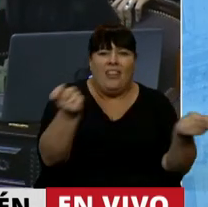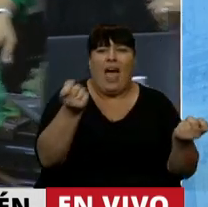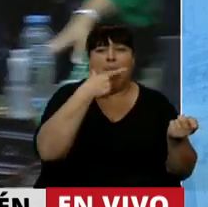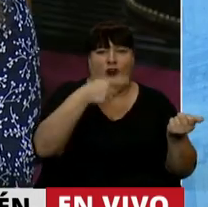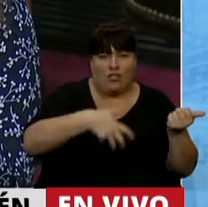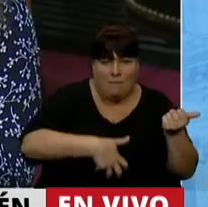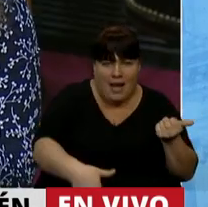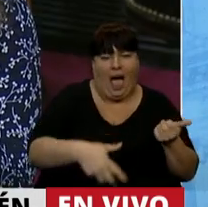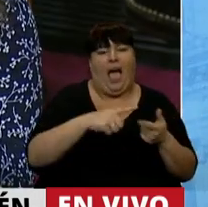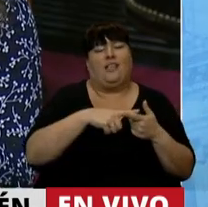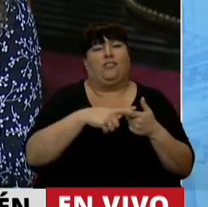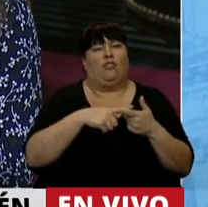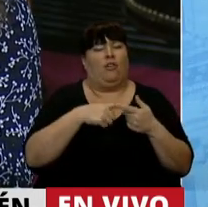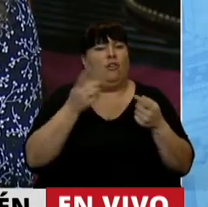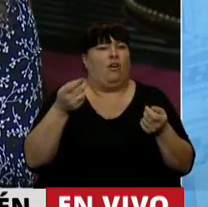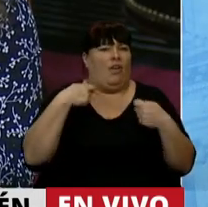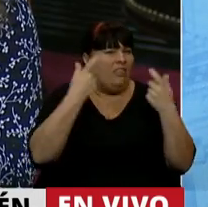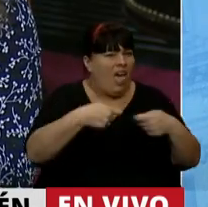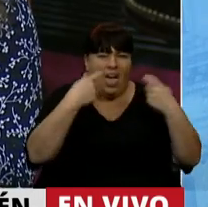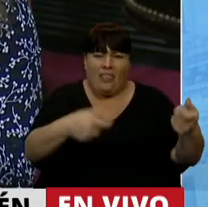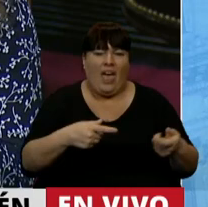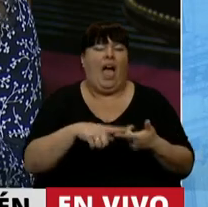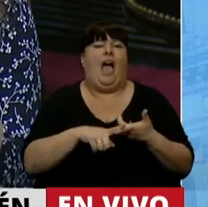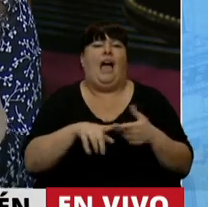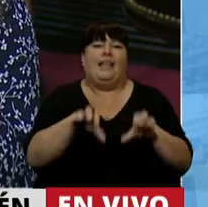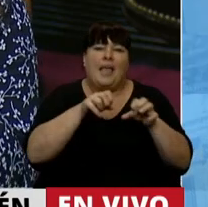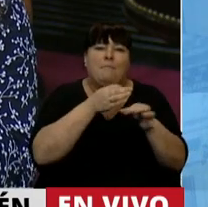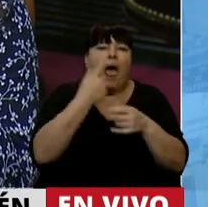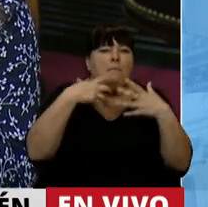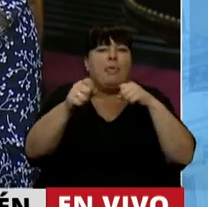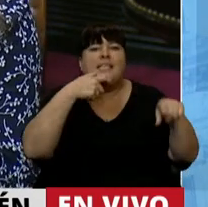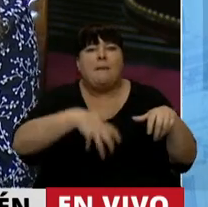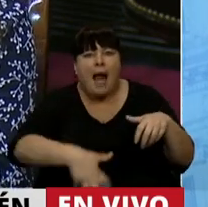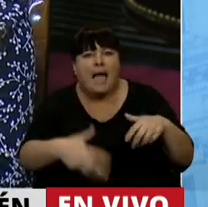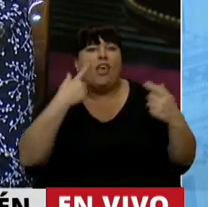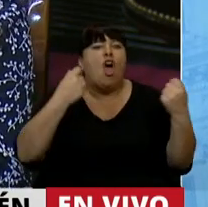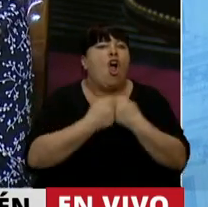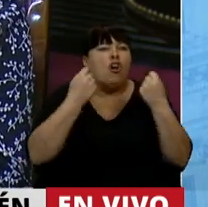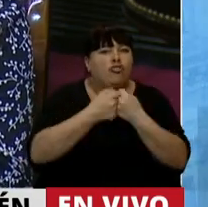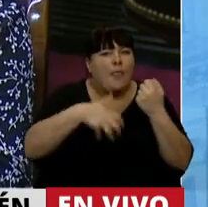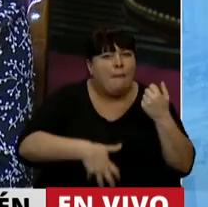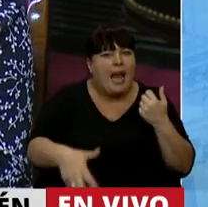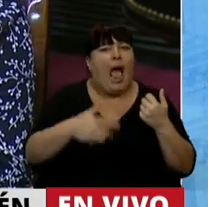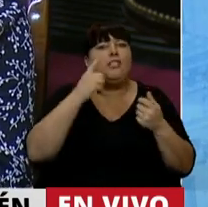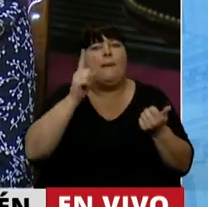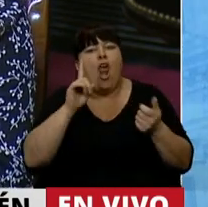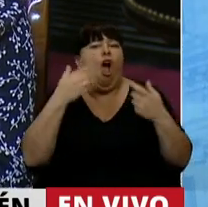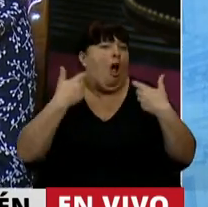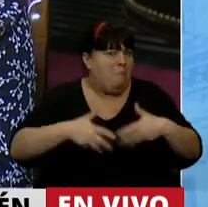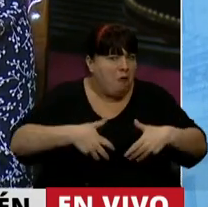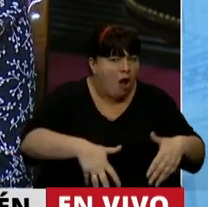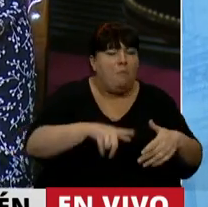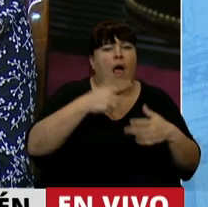de anticonceptivos, de amplio acceso, captación temprana de embarazadas con controles de embarazo de bajo y alto riesgo,